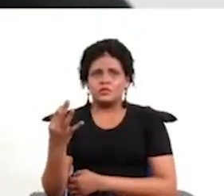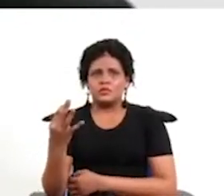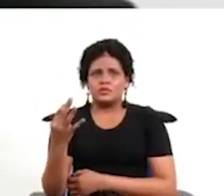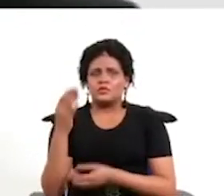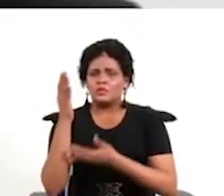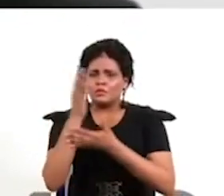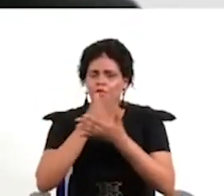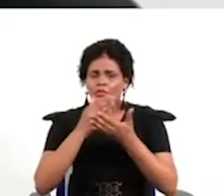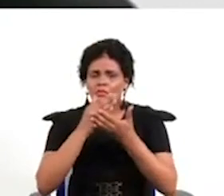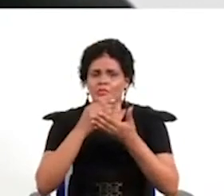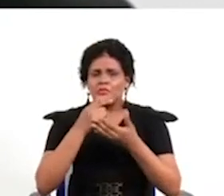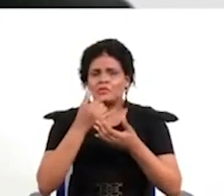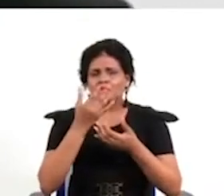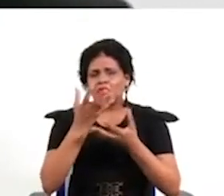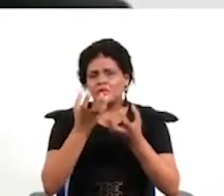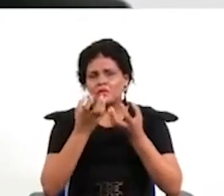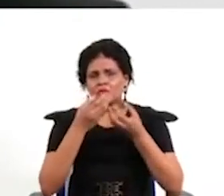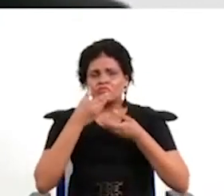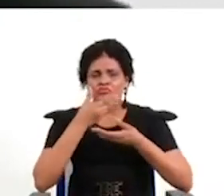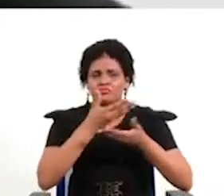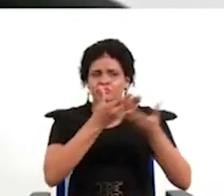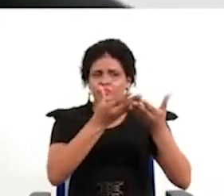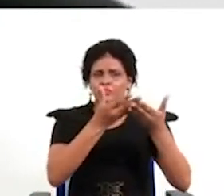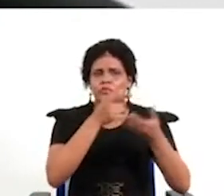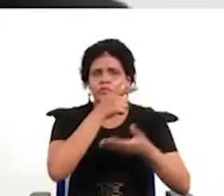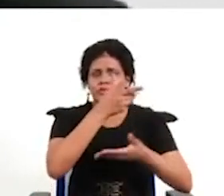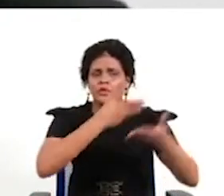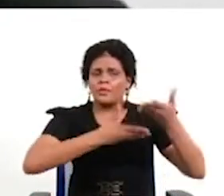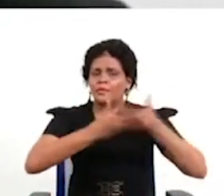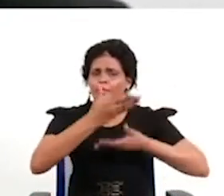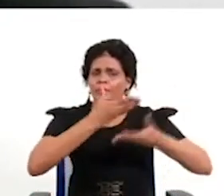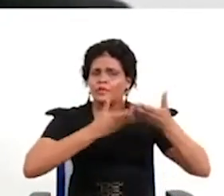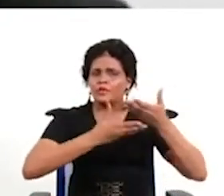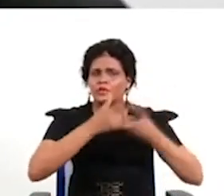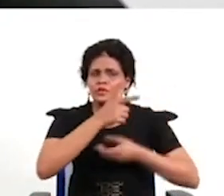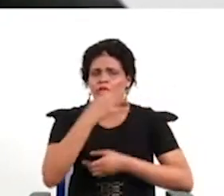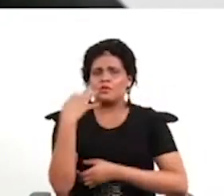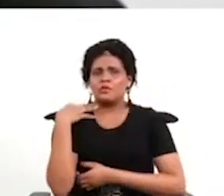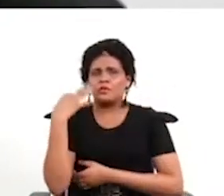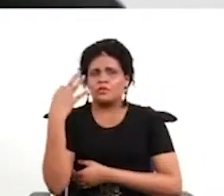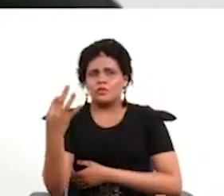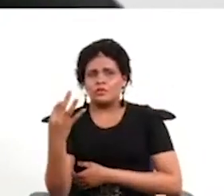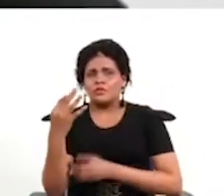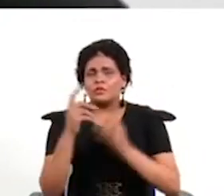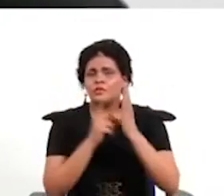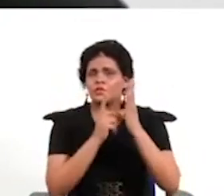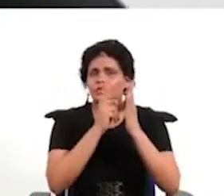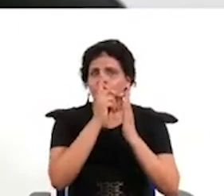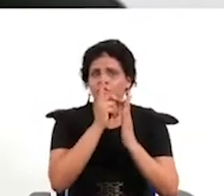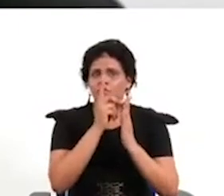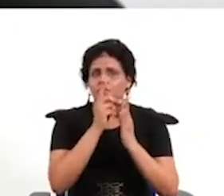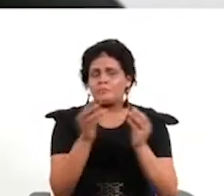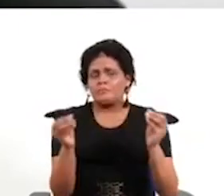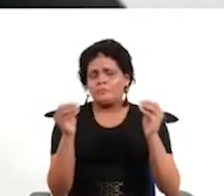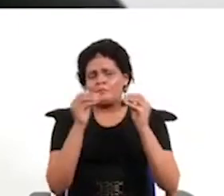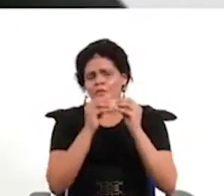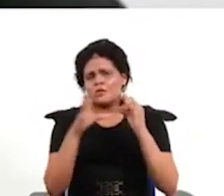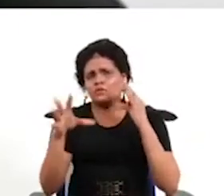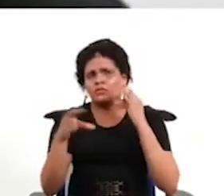su último mensaje o quizá cerrar alguna idea que creen que pudo haber tenido un desarrollo más completo